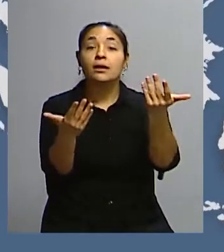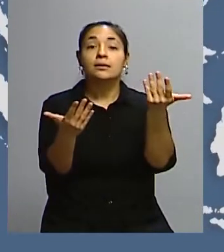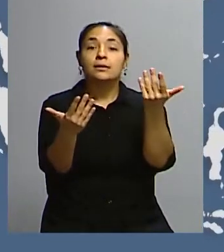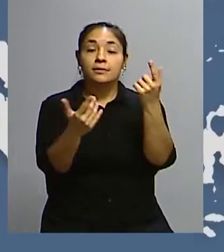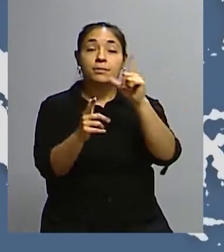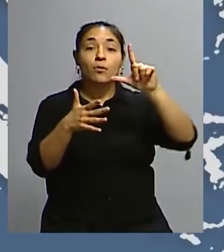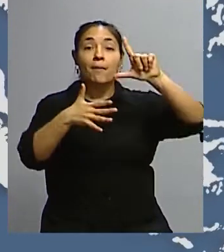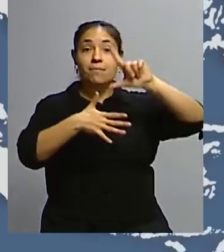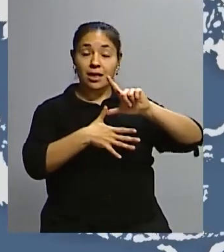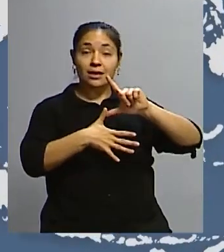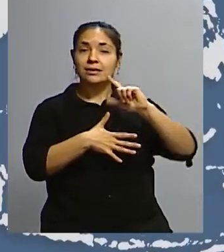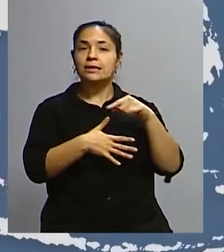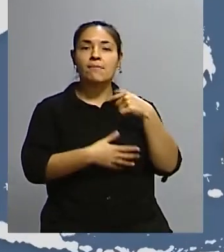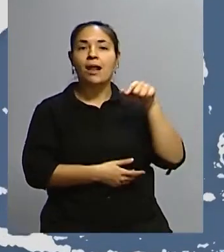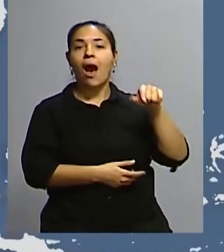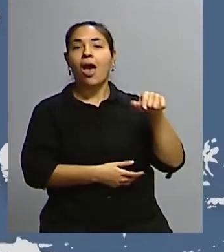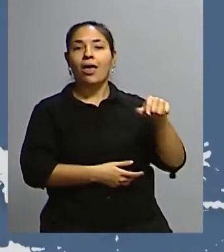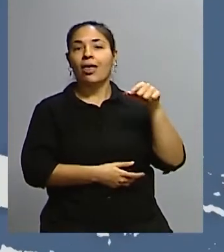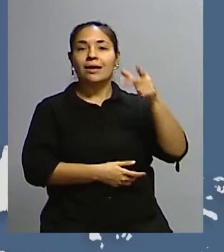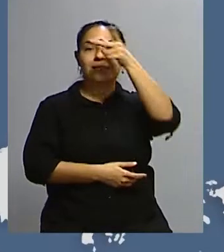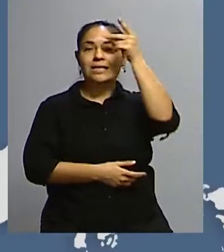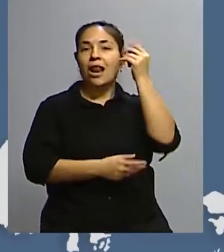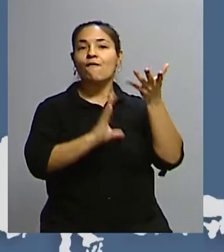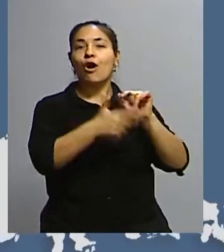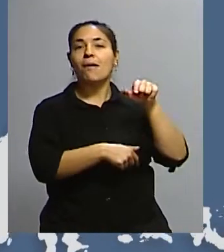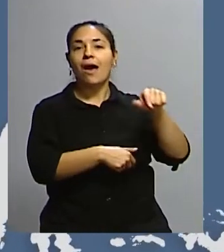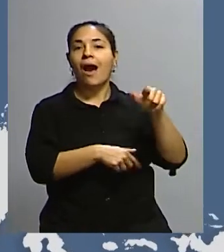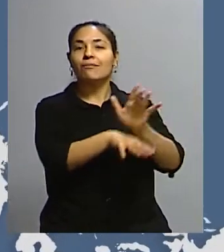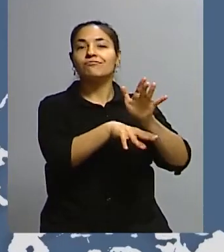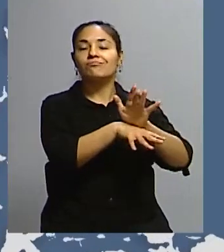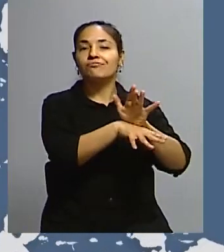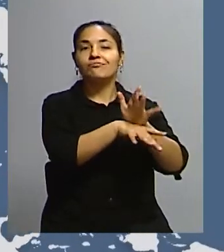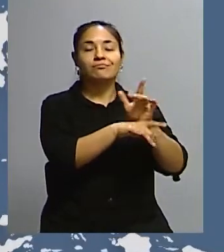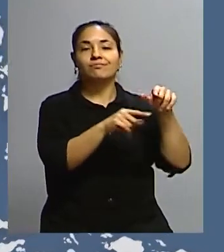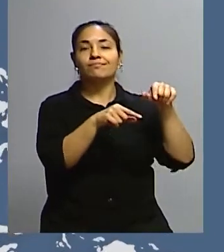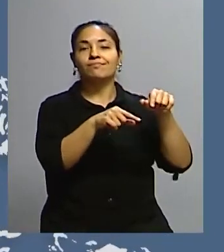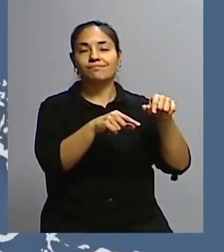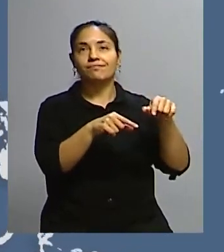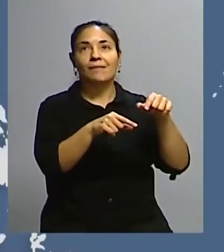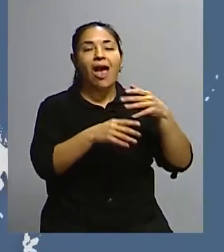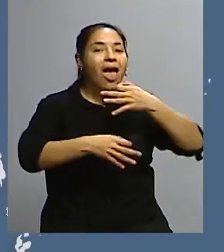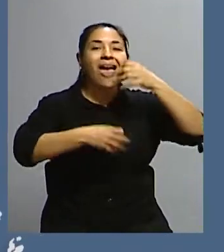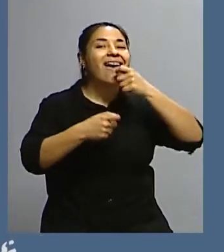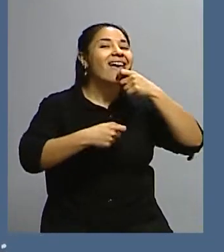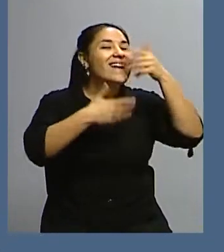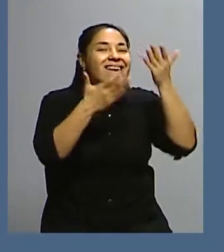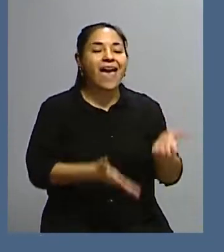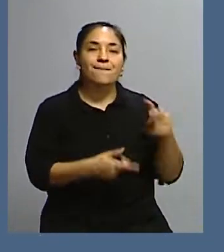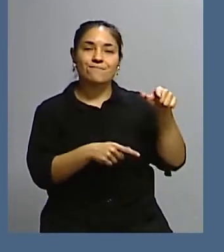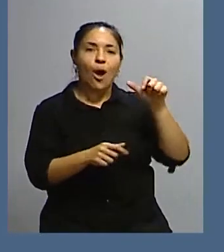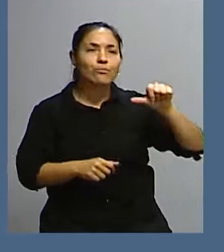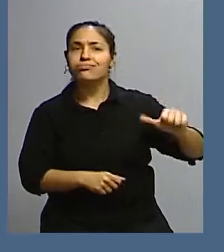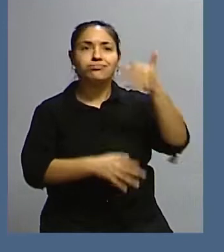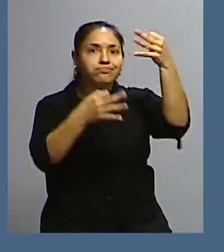de América Latina siempre se refería al modelo de Chile como un modelo ejemplar o exitoso y se